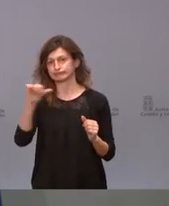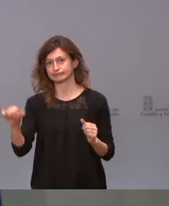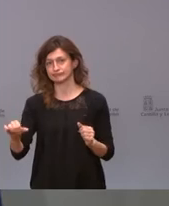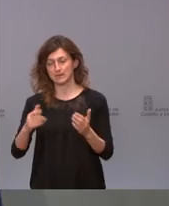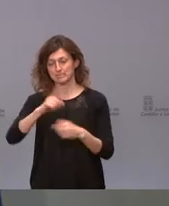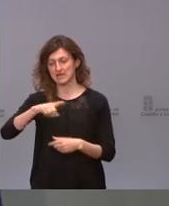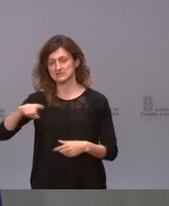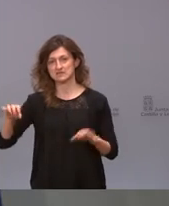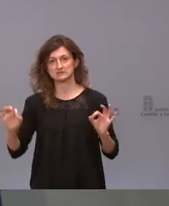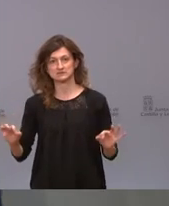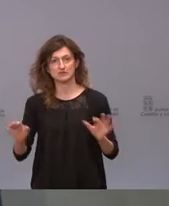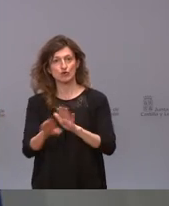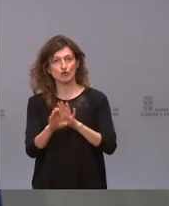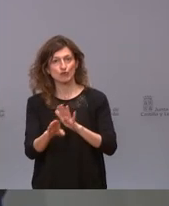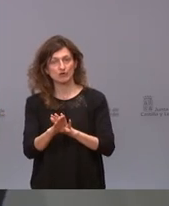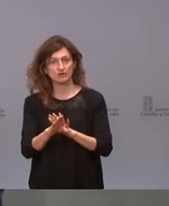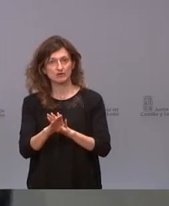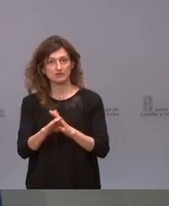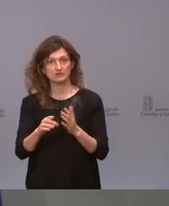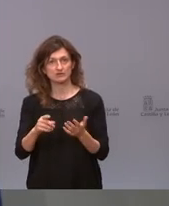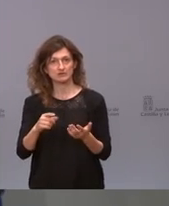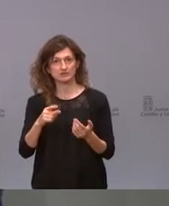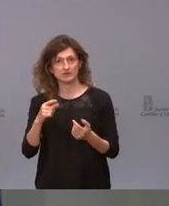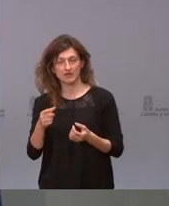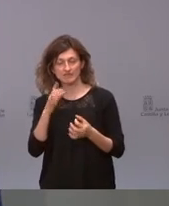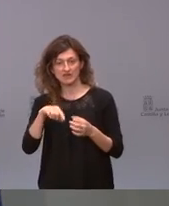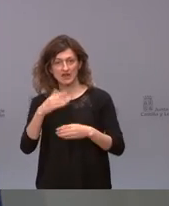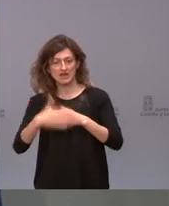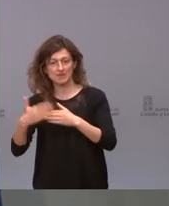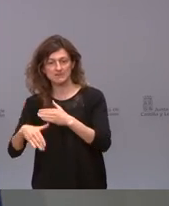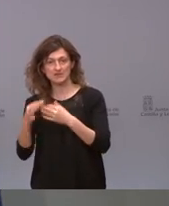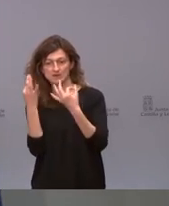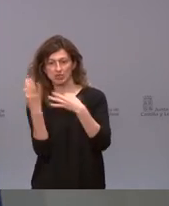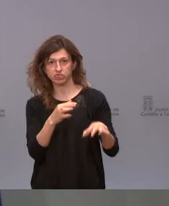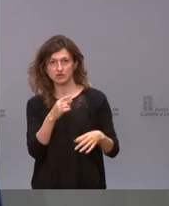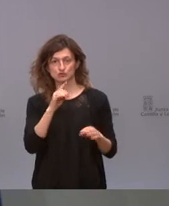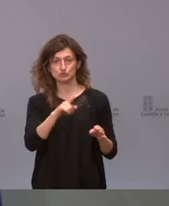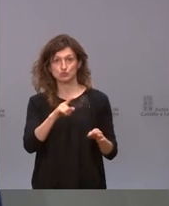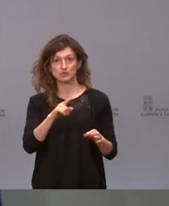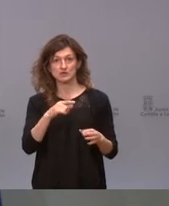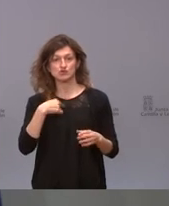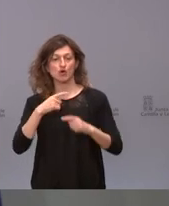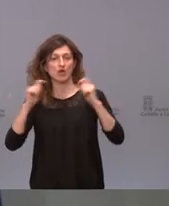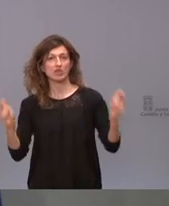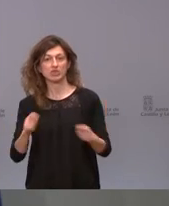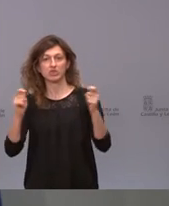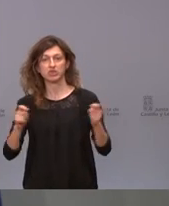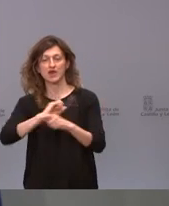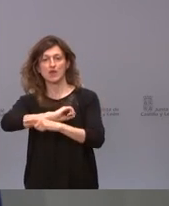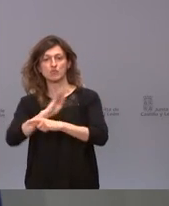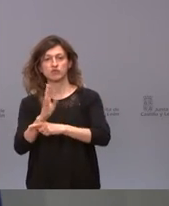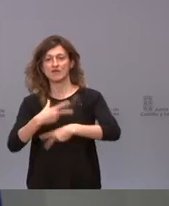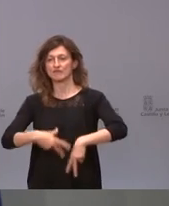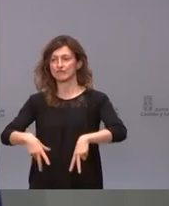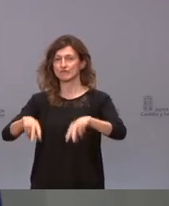cuantos meses en el cual usted se carga el marrón usted se carga las restricciones usted se carga las decisiones difíciles y yo anuncio el fin de la epidemia vamos